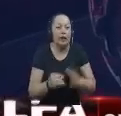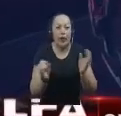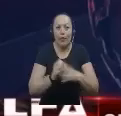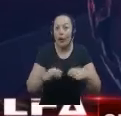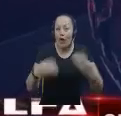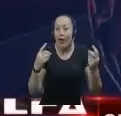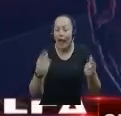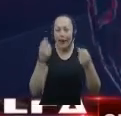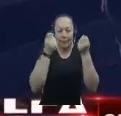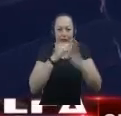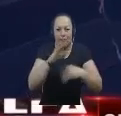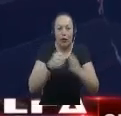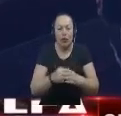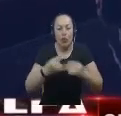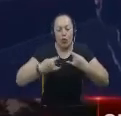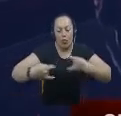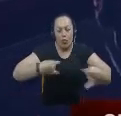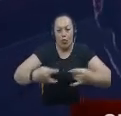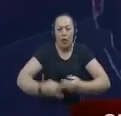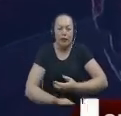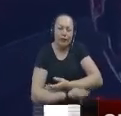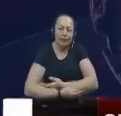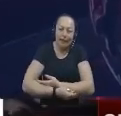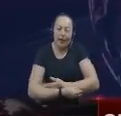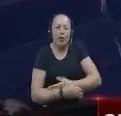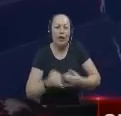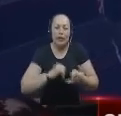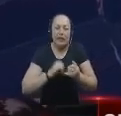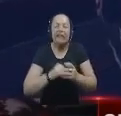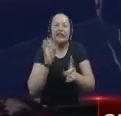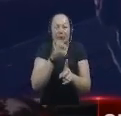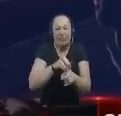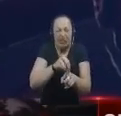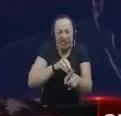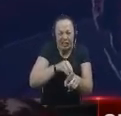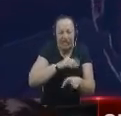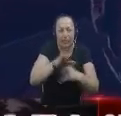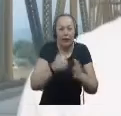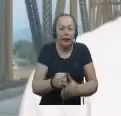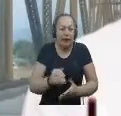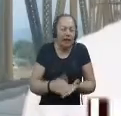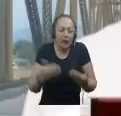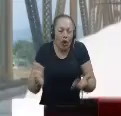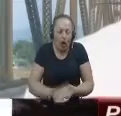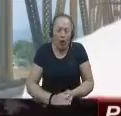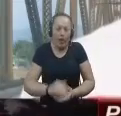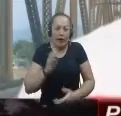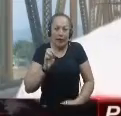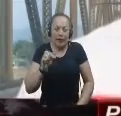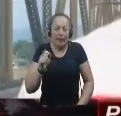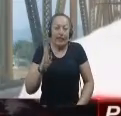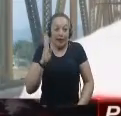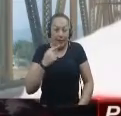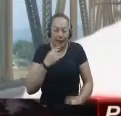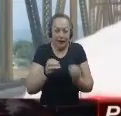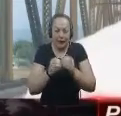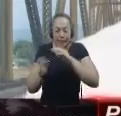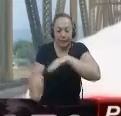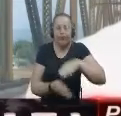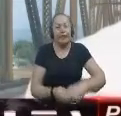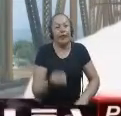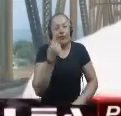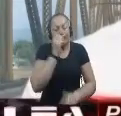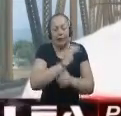De transmisión materno-infantil de VIH sífilis Y hepatitis B Y vuelve y juega la falta de cultura